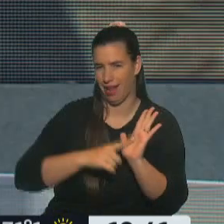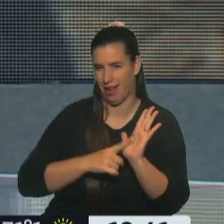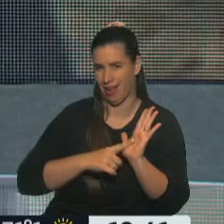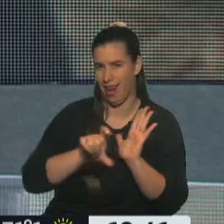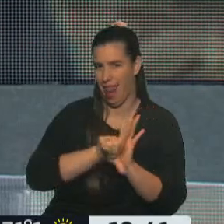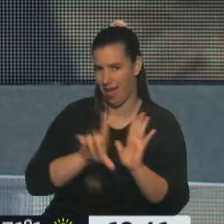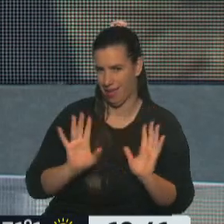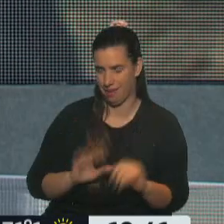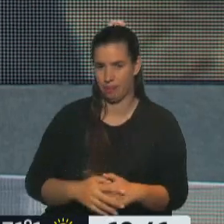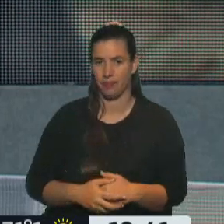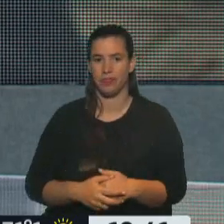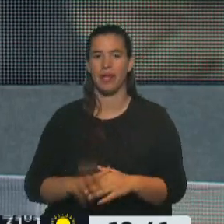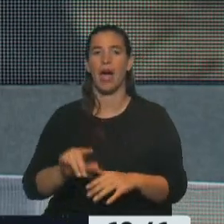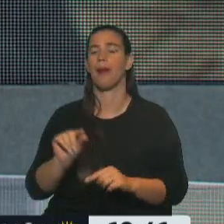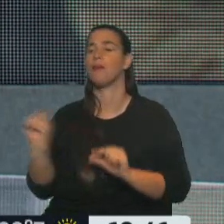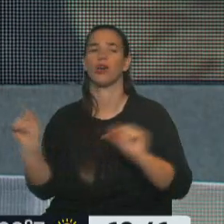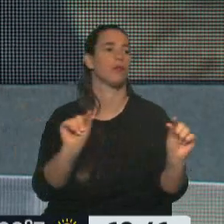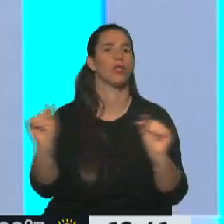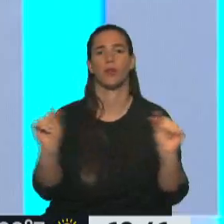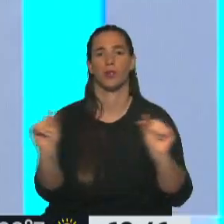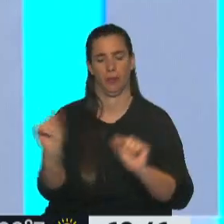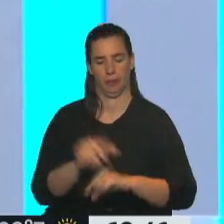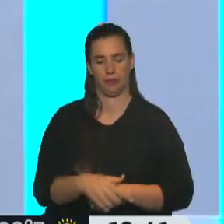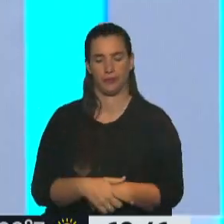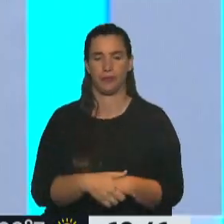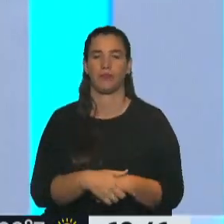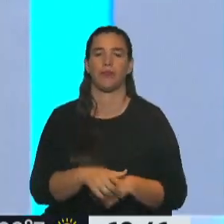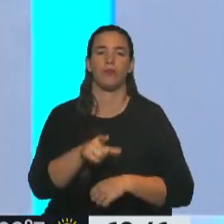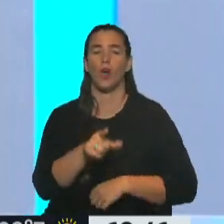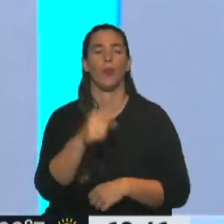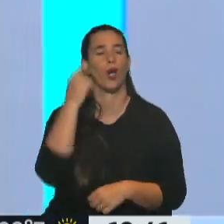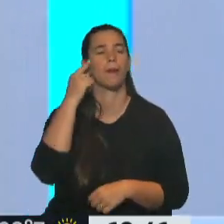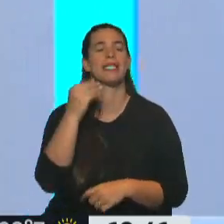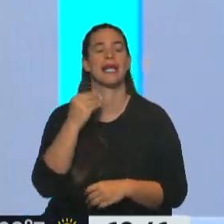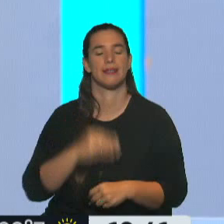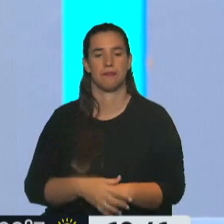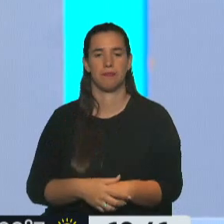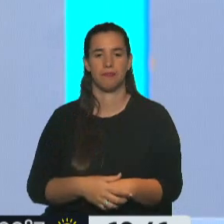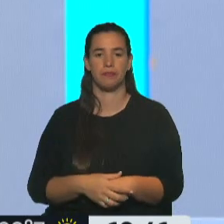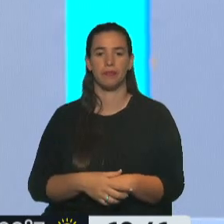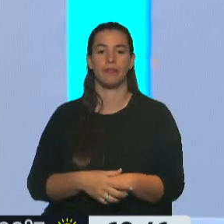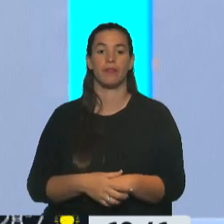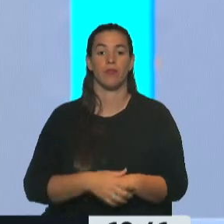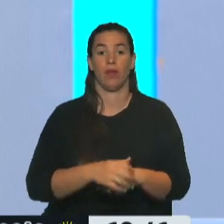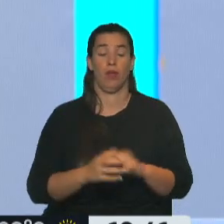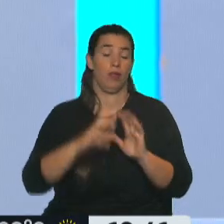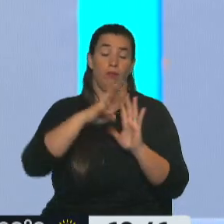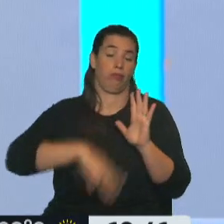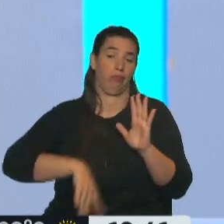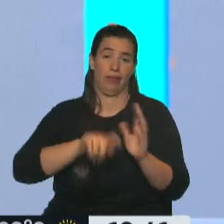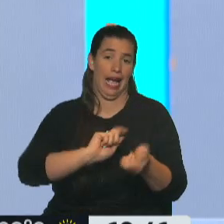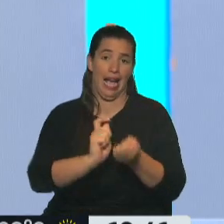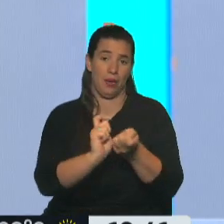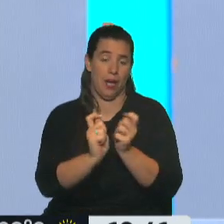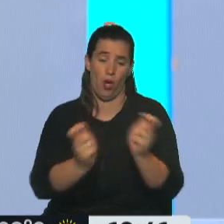complementar uno y otro. ¿Vos qué datos tenés? A ver, el capítulo de desregulaciones es amplio, no solo con respecto a